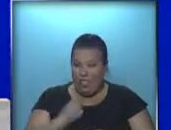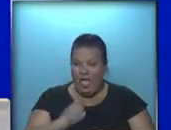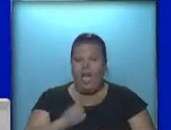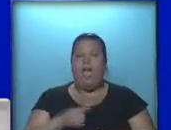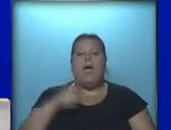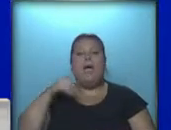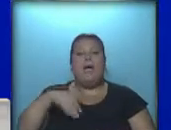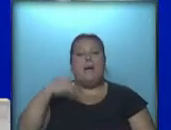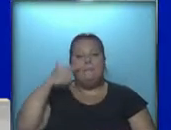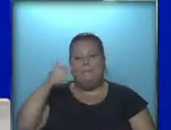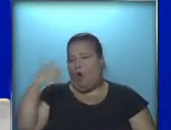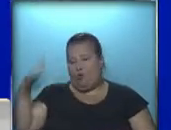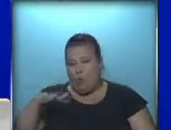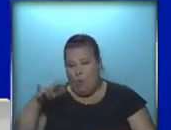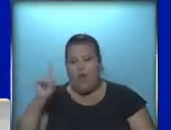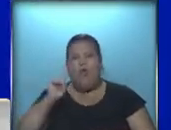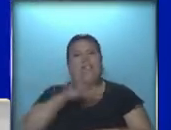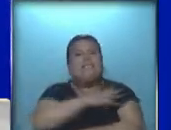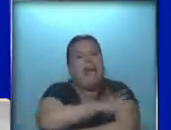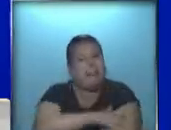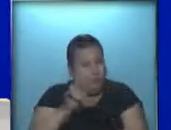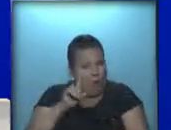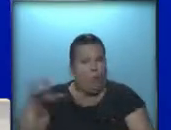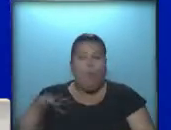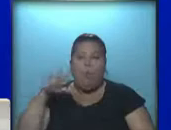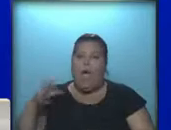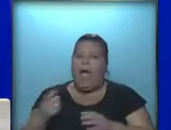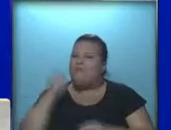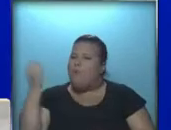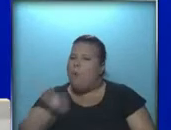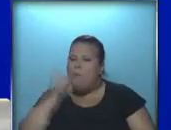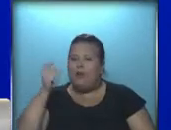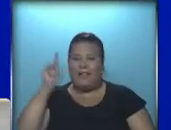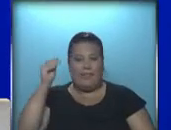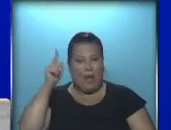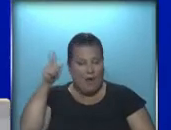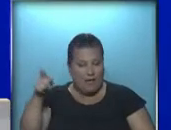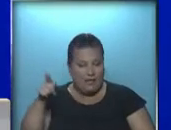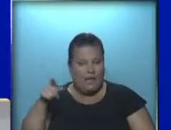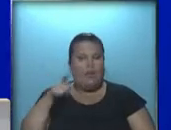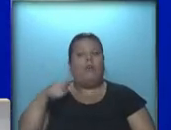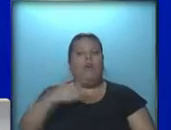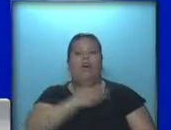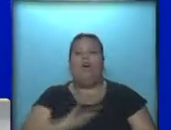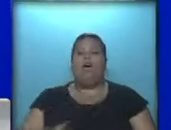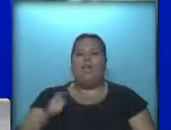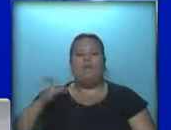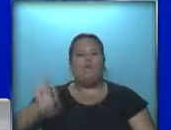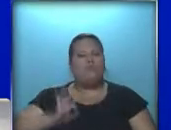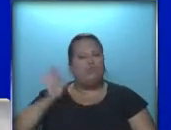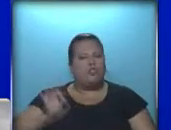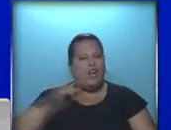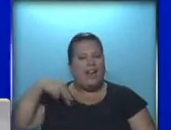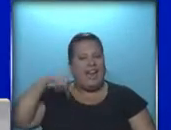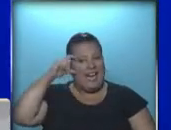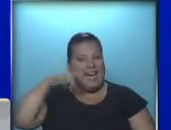que Minas Gerais, que no es la zona más pobre, que es un estado fundamental en el Brasil, estuvo gobernado por varios años por Aesio